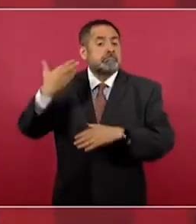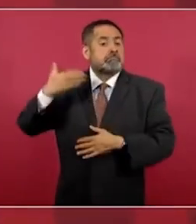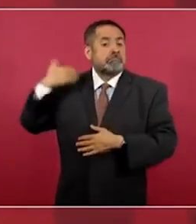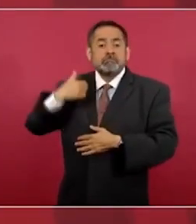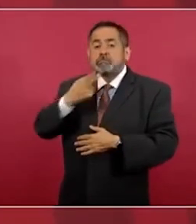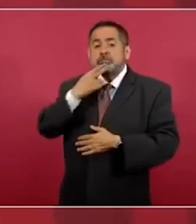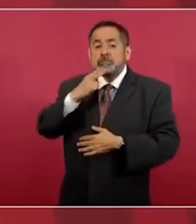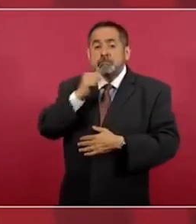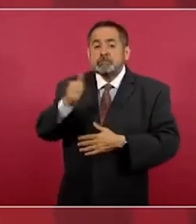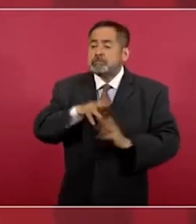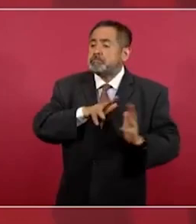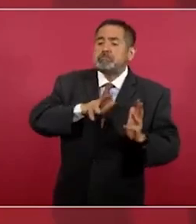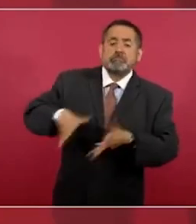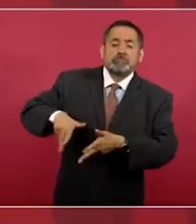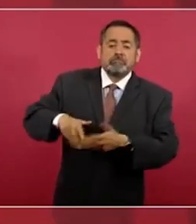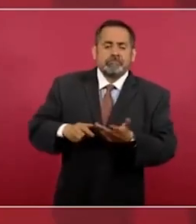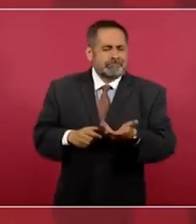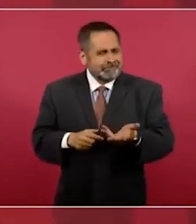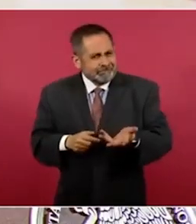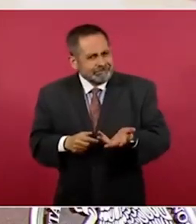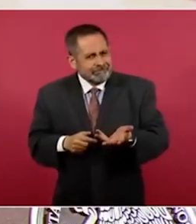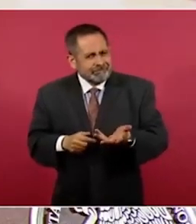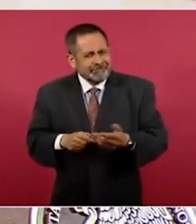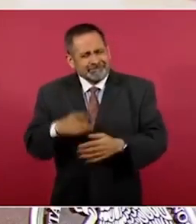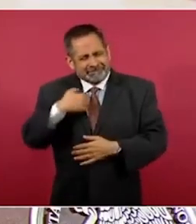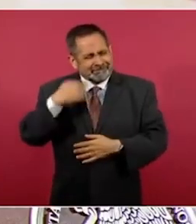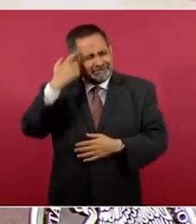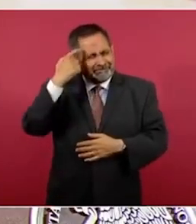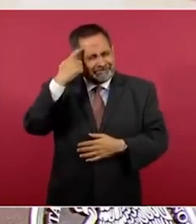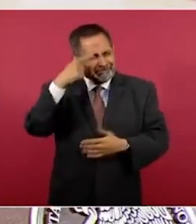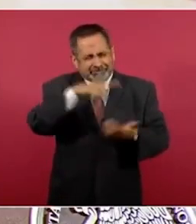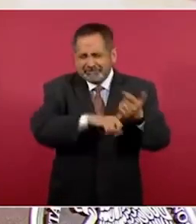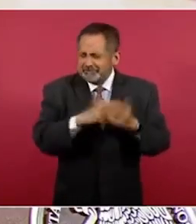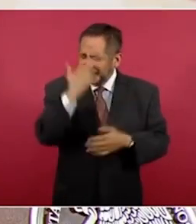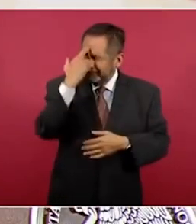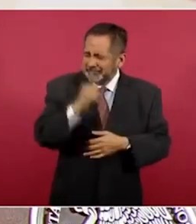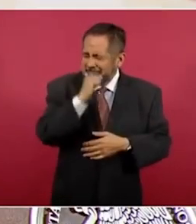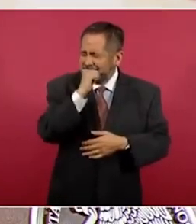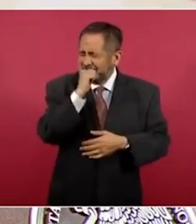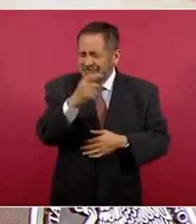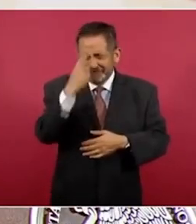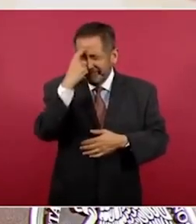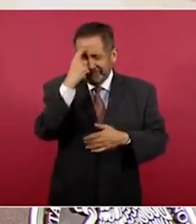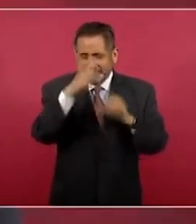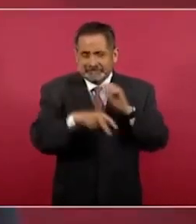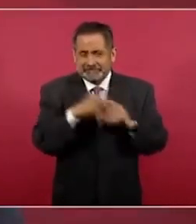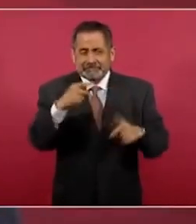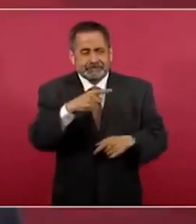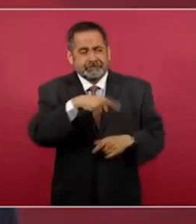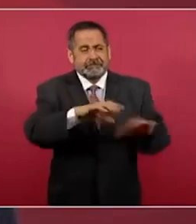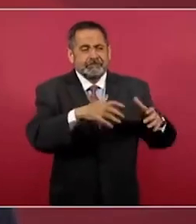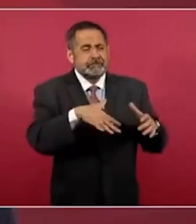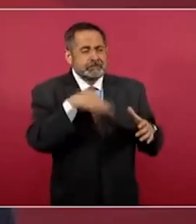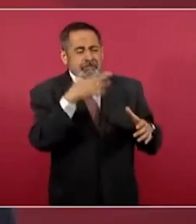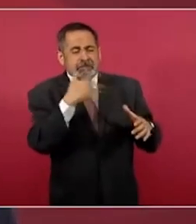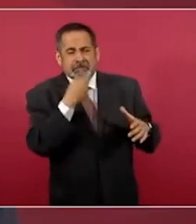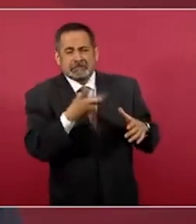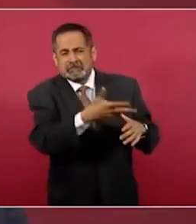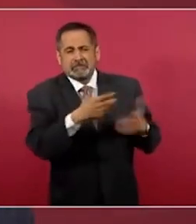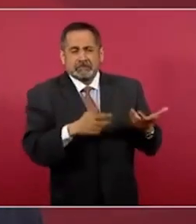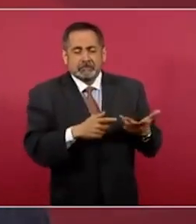Fíjense a qué grado de irracionalidad llegaron estos tecnócratas corruptos.